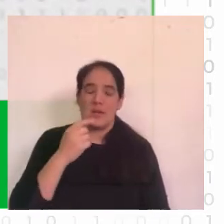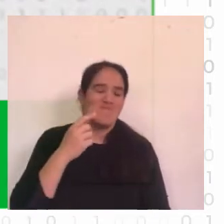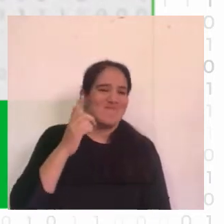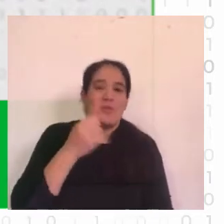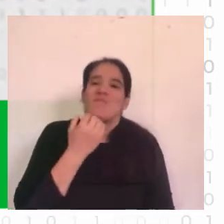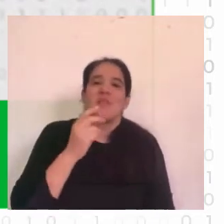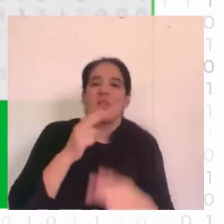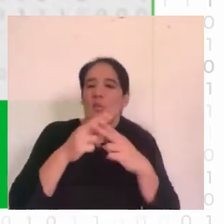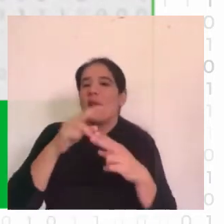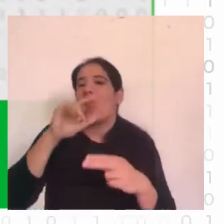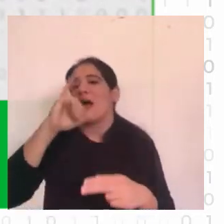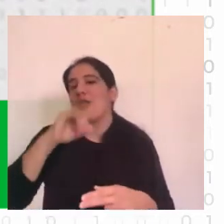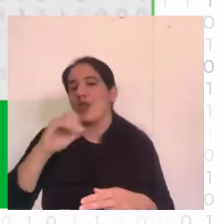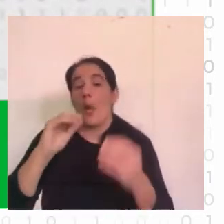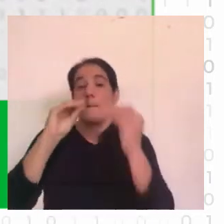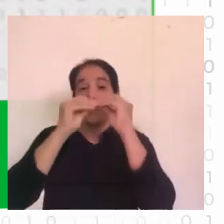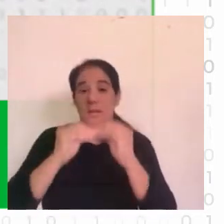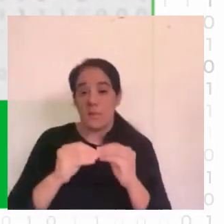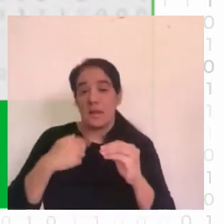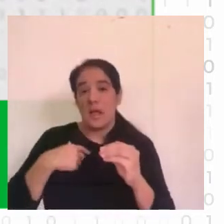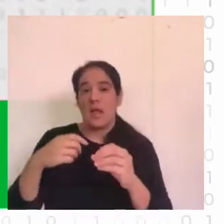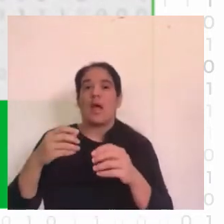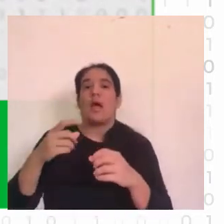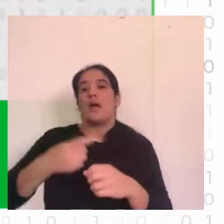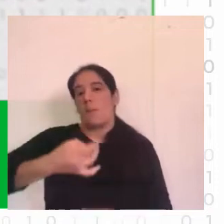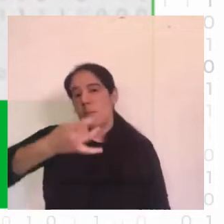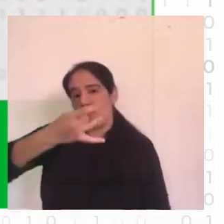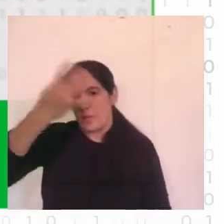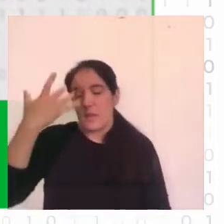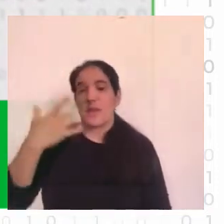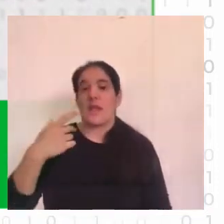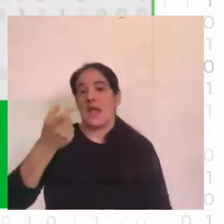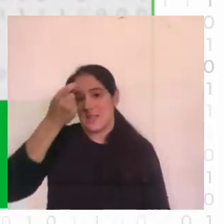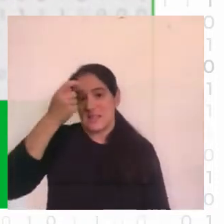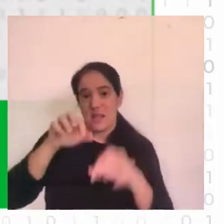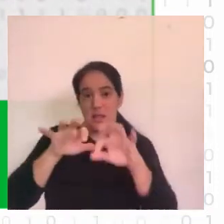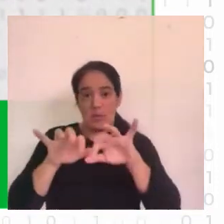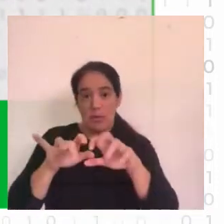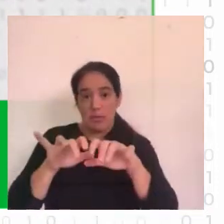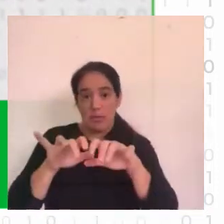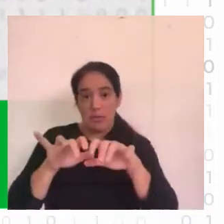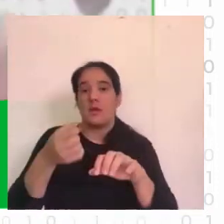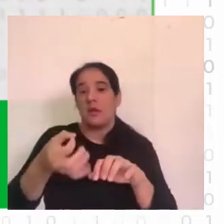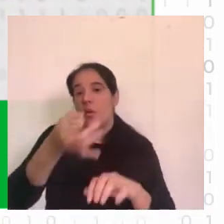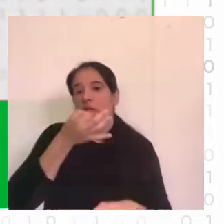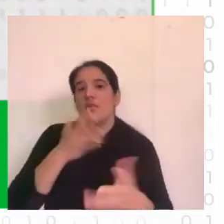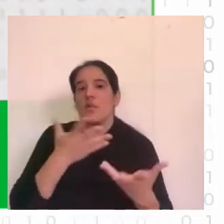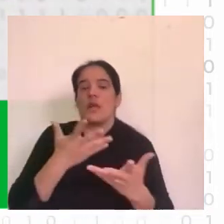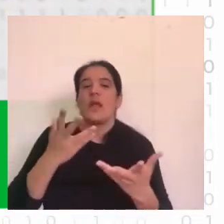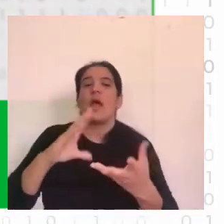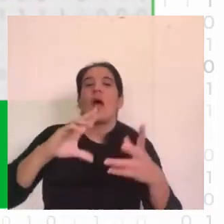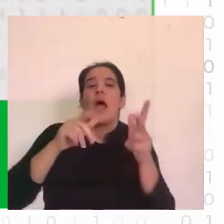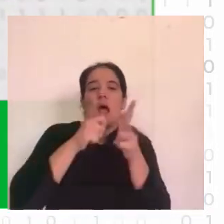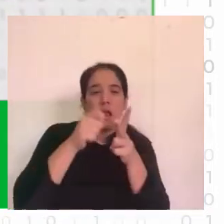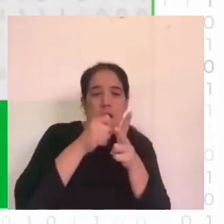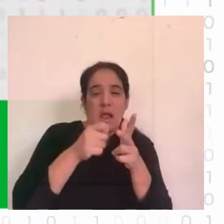Rocío es matemática está haciendo su maestría en ciencias de la computación y nos va hablar sobre el procesamiento de imágenes un trabajo que hicieron